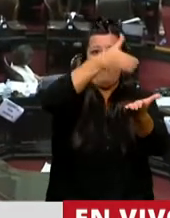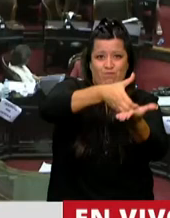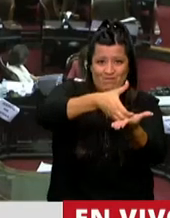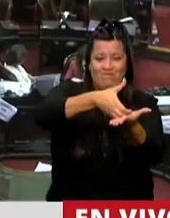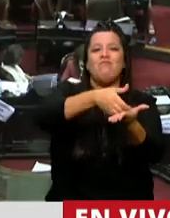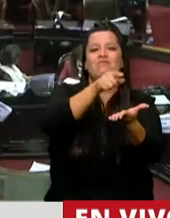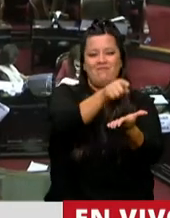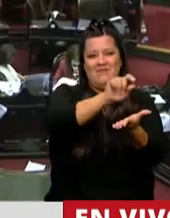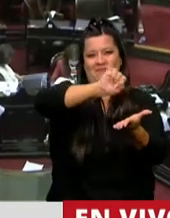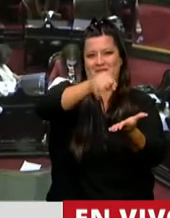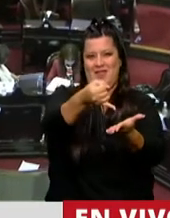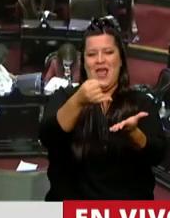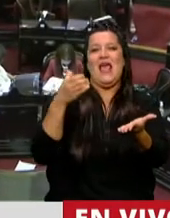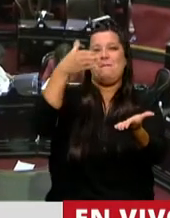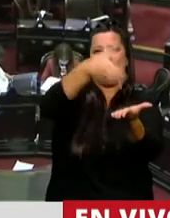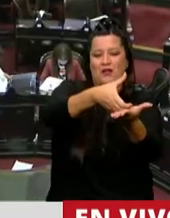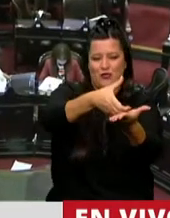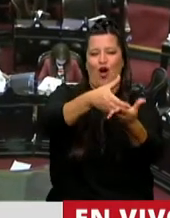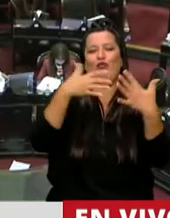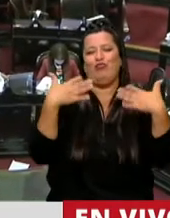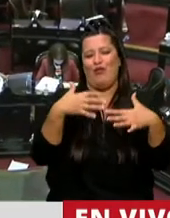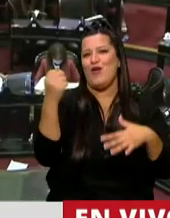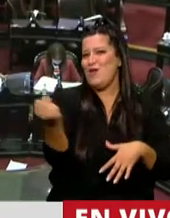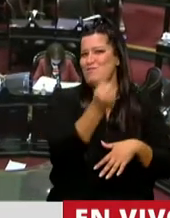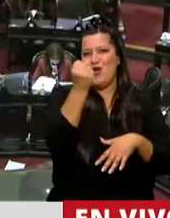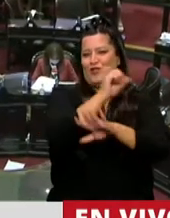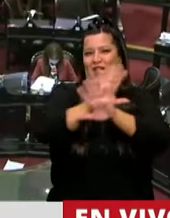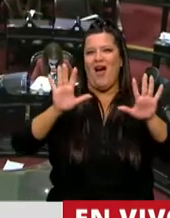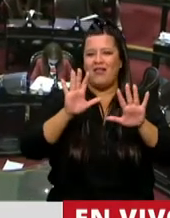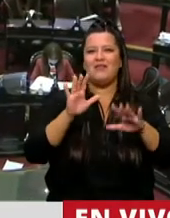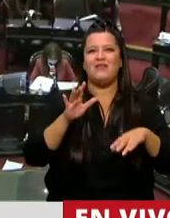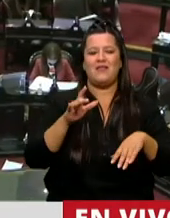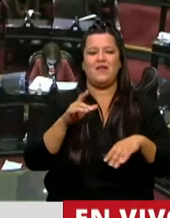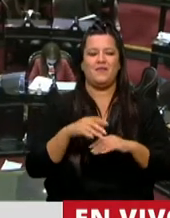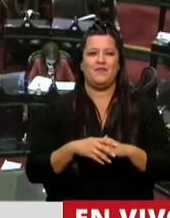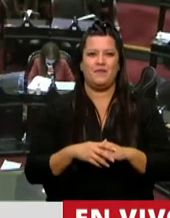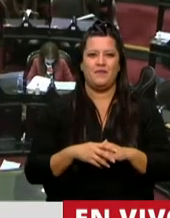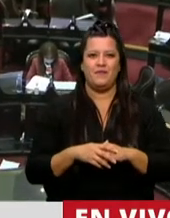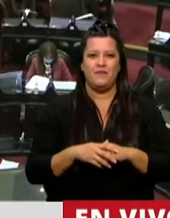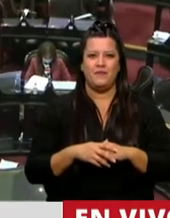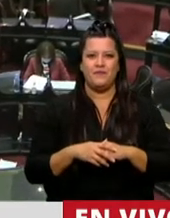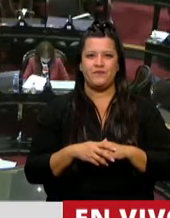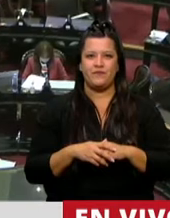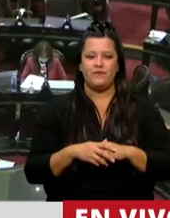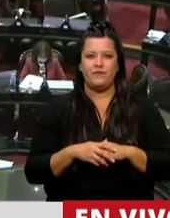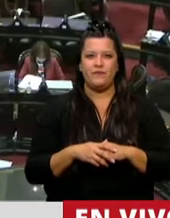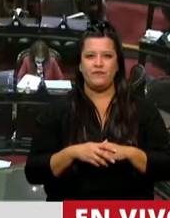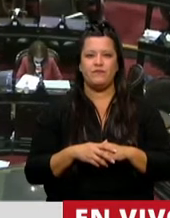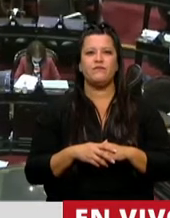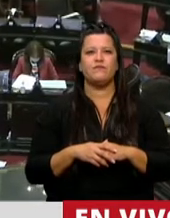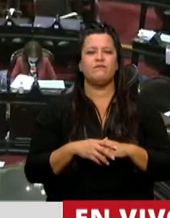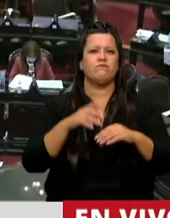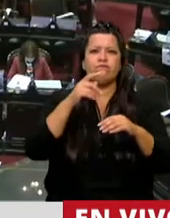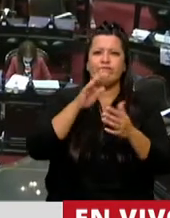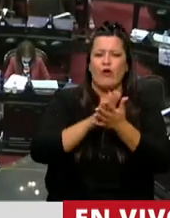una inversión y pone un muro o da por tierra la recurrente remisión al ajuste en